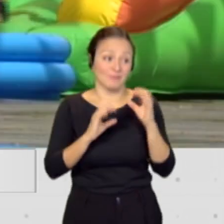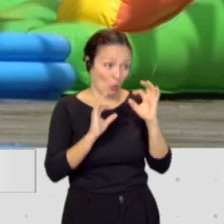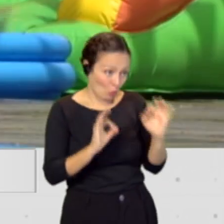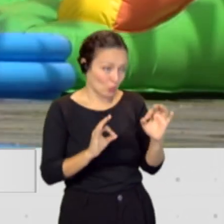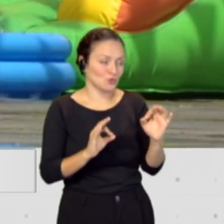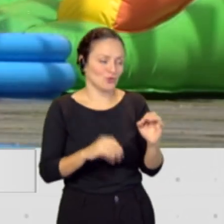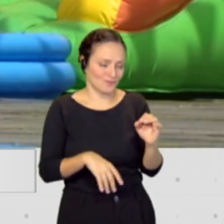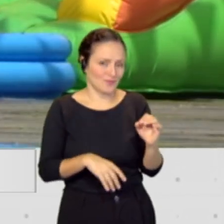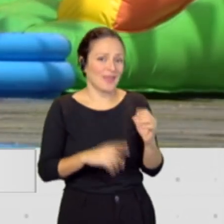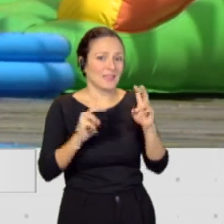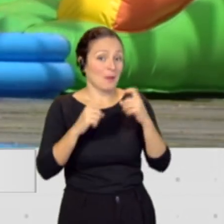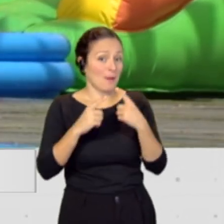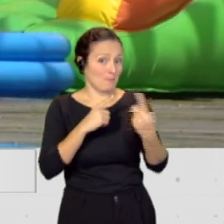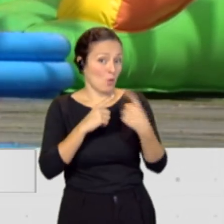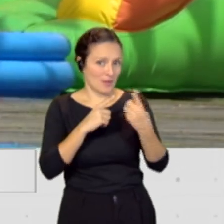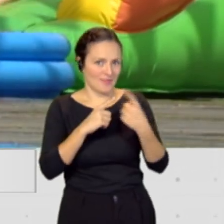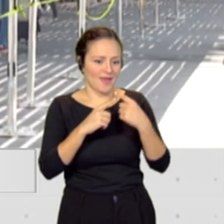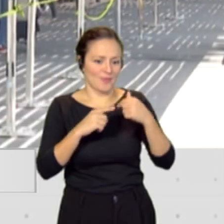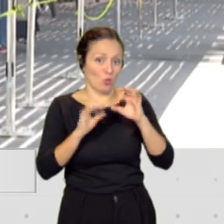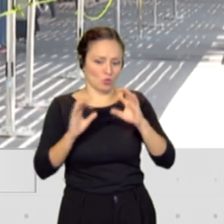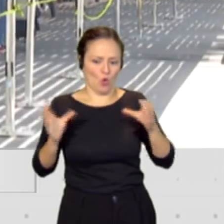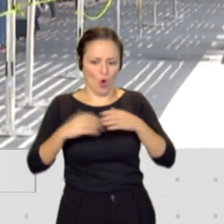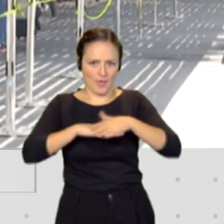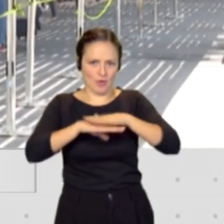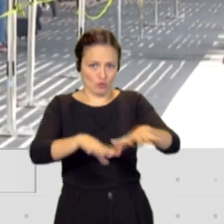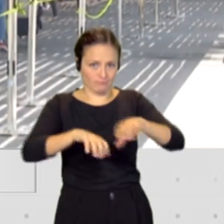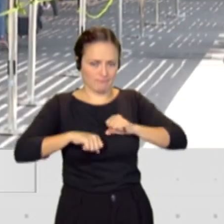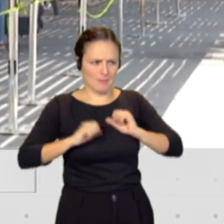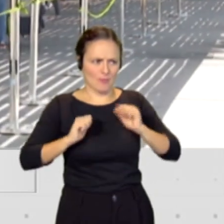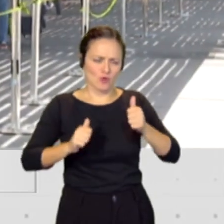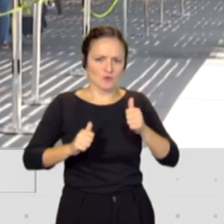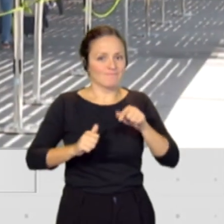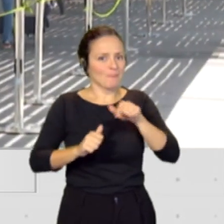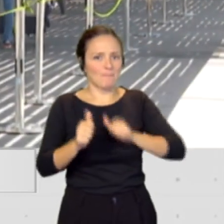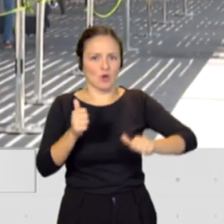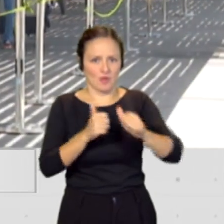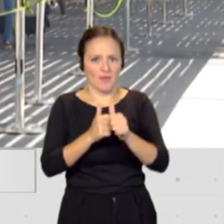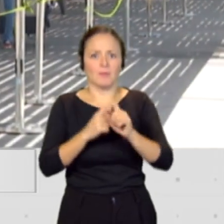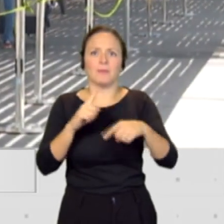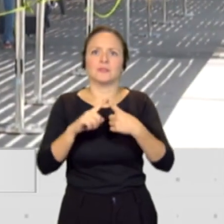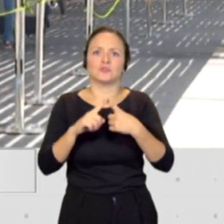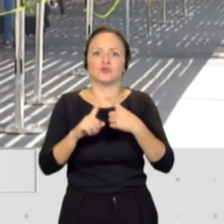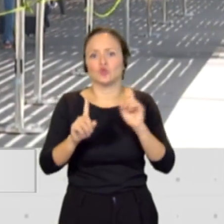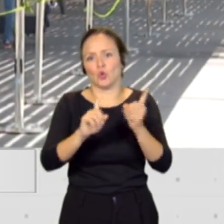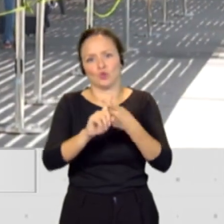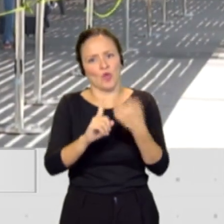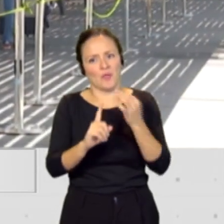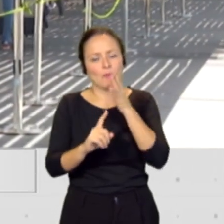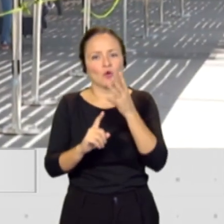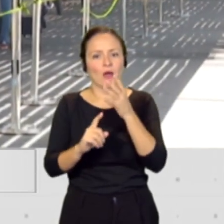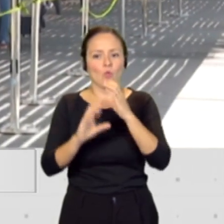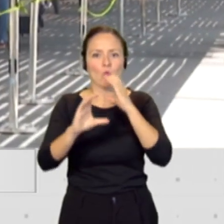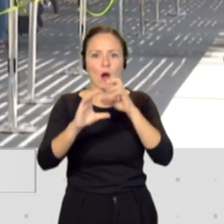era una de las prioridades desde que comenzó el nuevo equipo de gobierno y dar soluciones no solamente poniendo más guaguas a disposición,